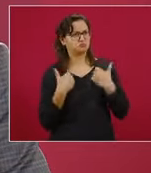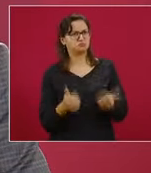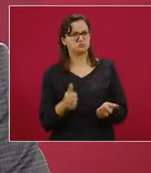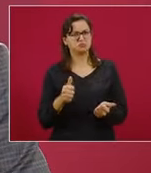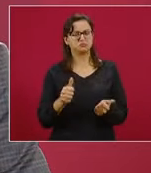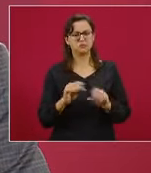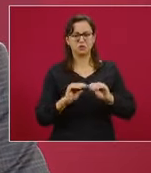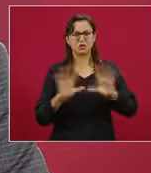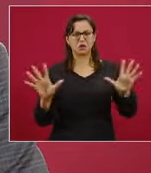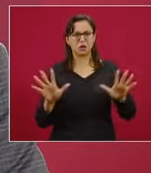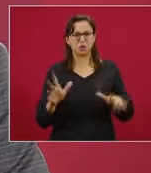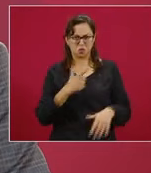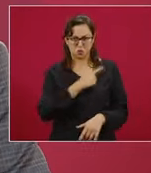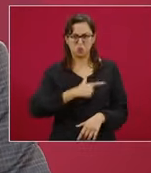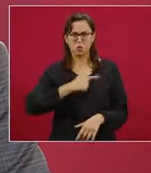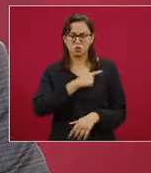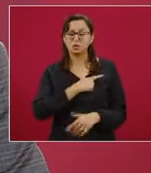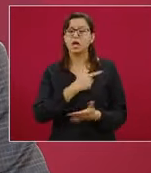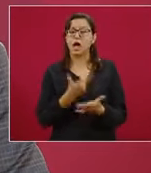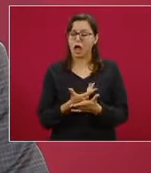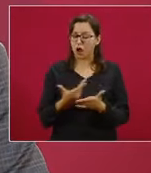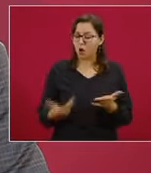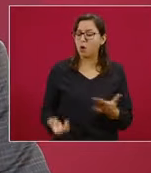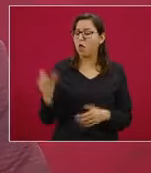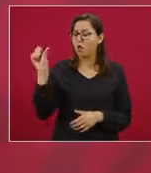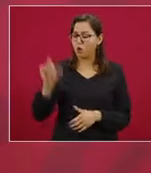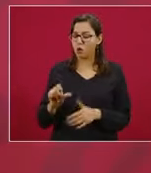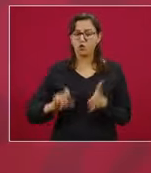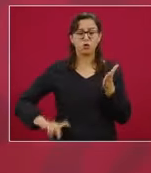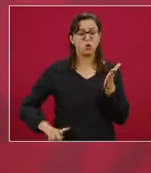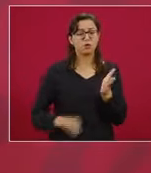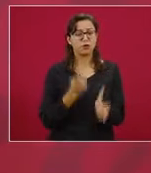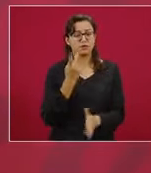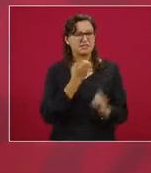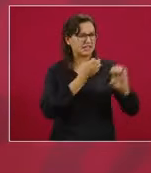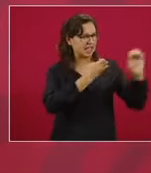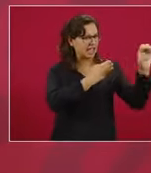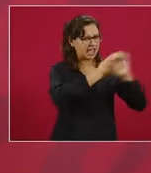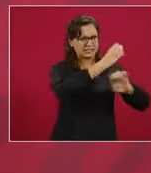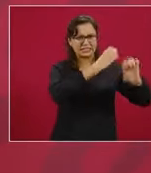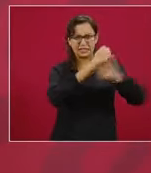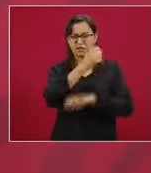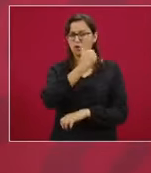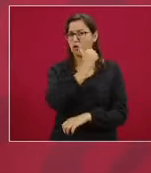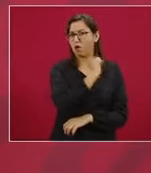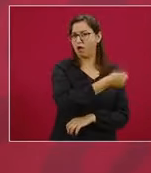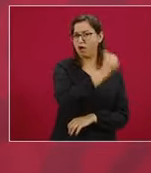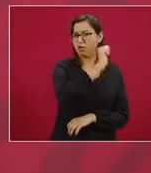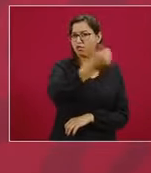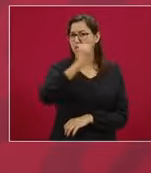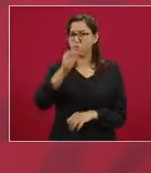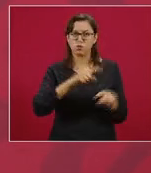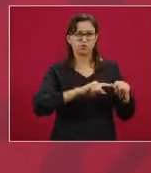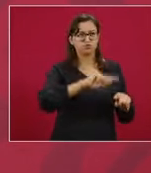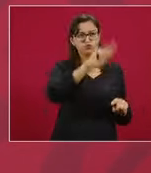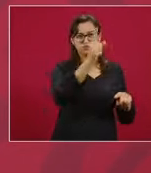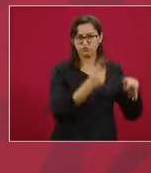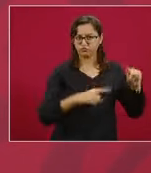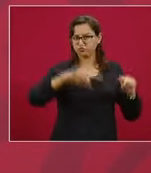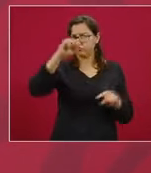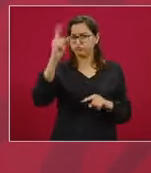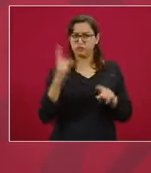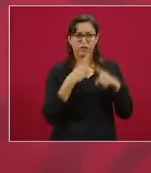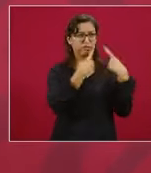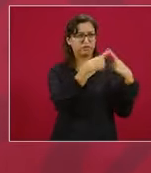32 estados de nuestro país y que sustentan lo que ustedes ya han visto,